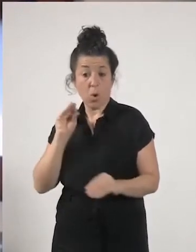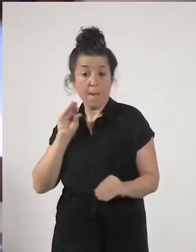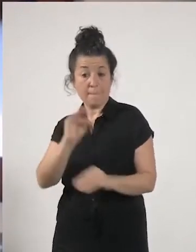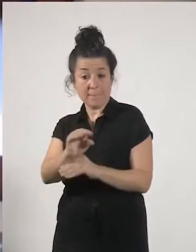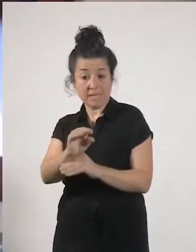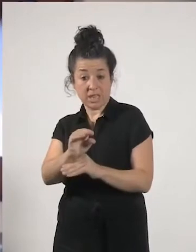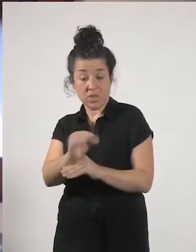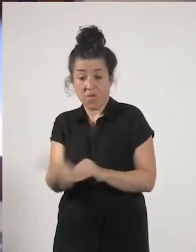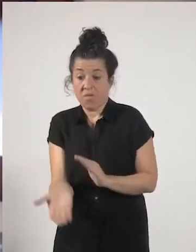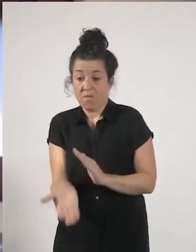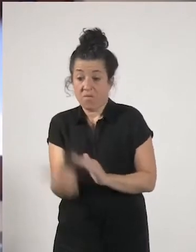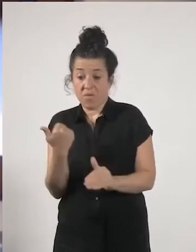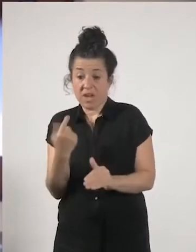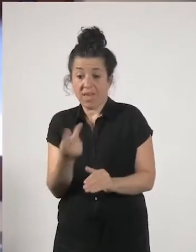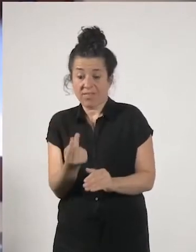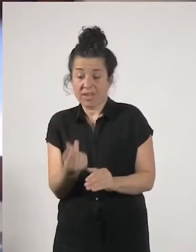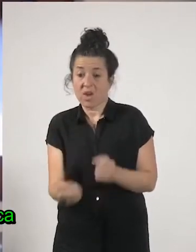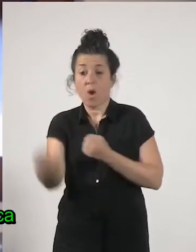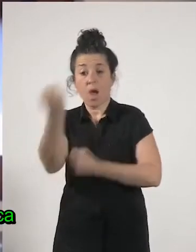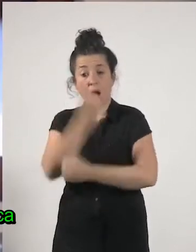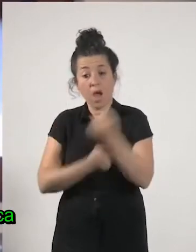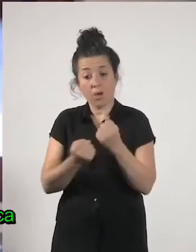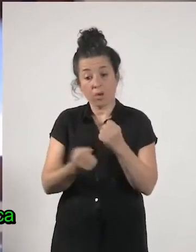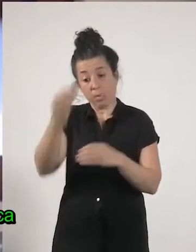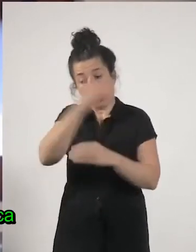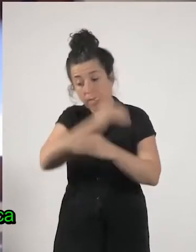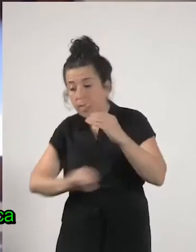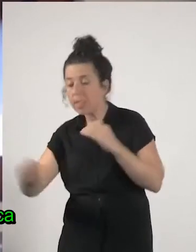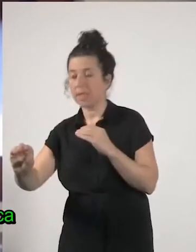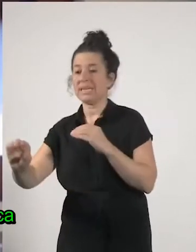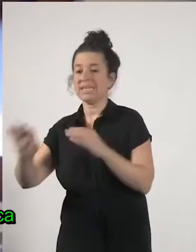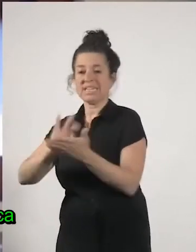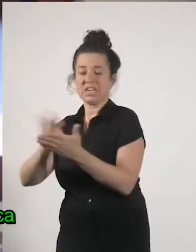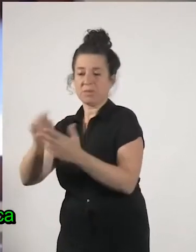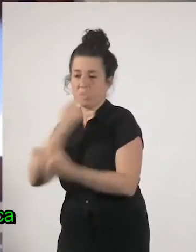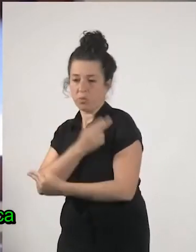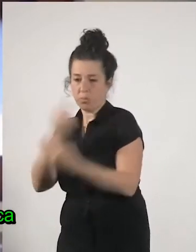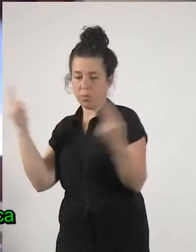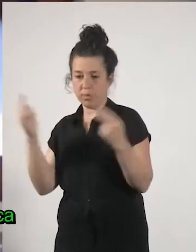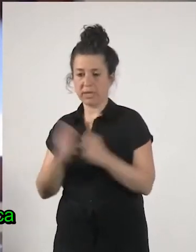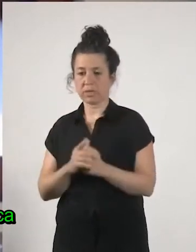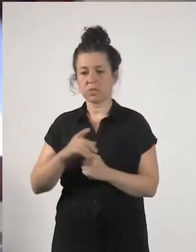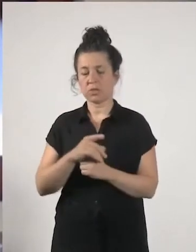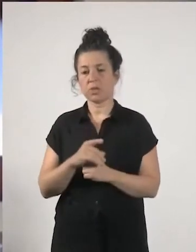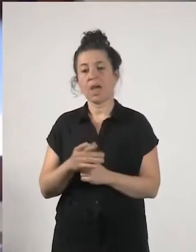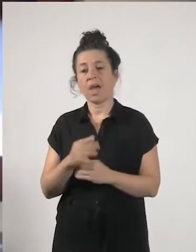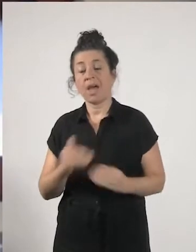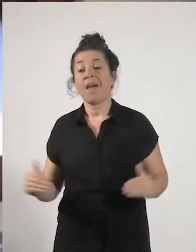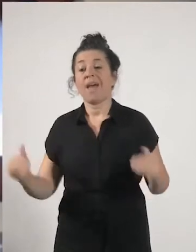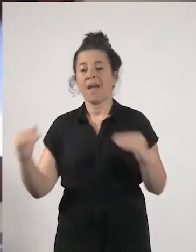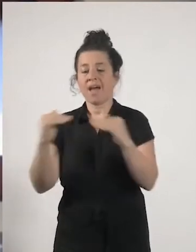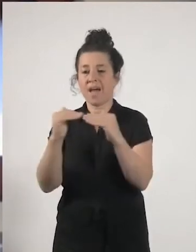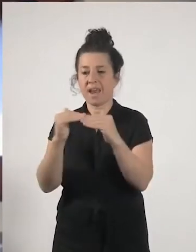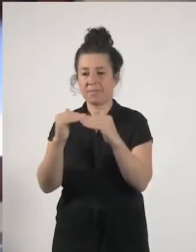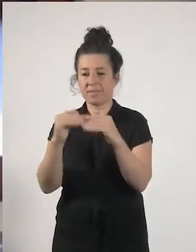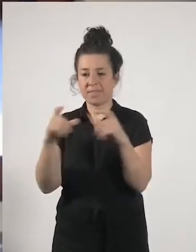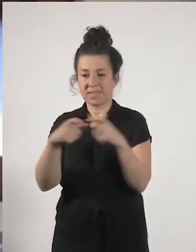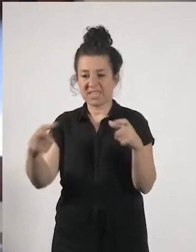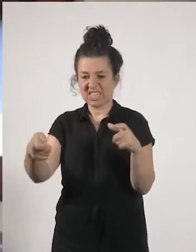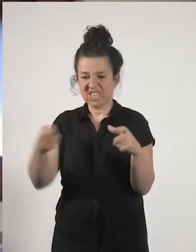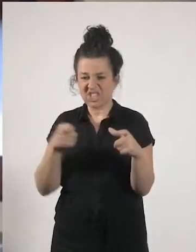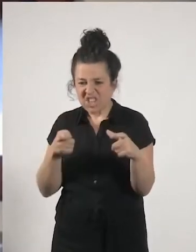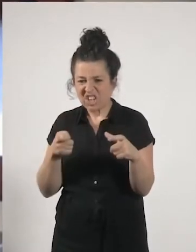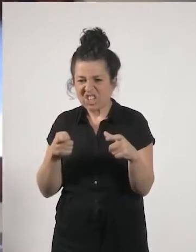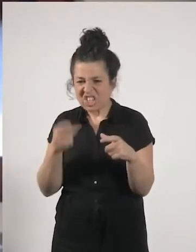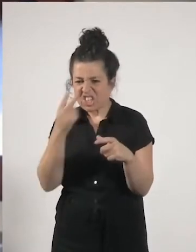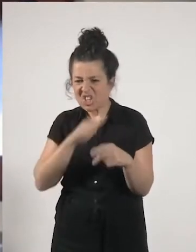invertir en servicios públicos igualmente la prestación económica vinculada al servicio y los cheques guardería no sé si en Euskadi